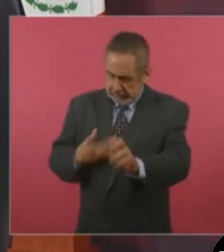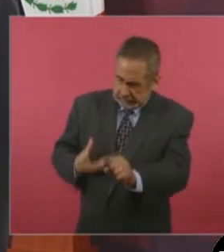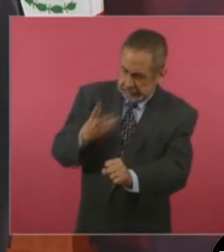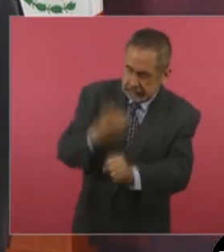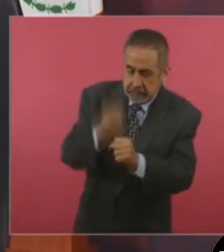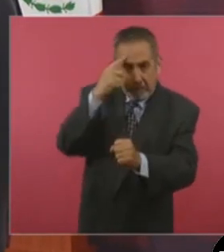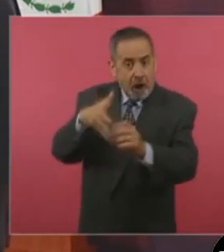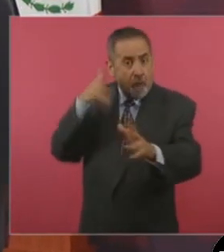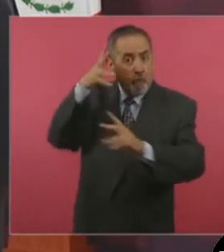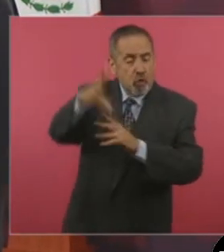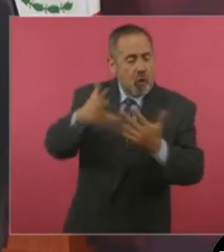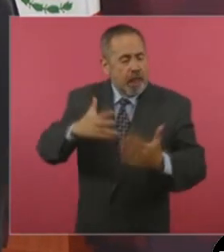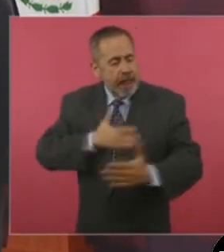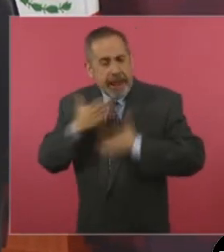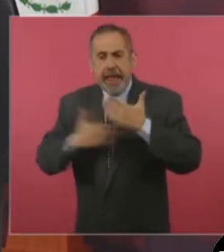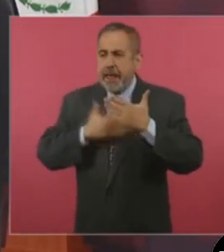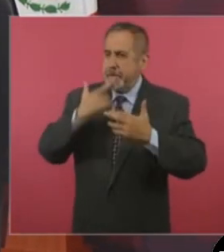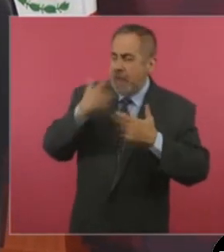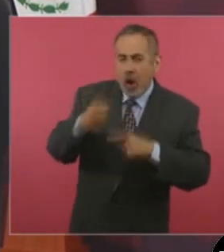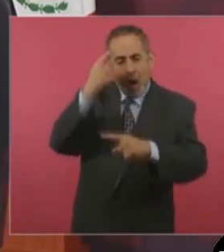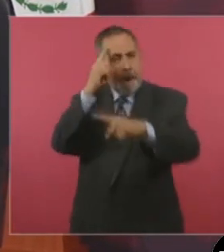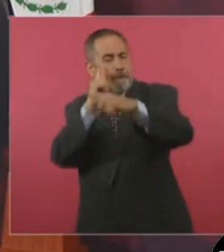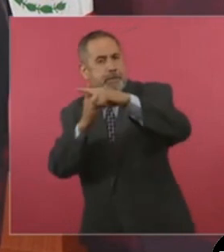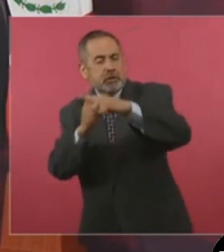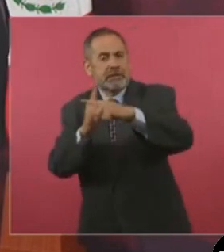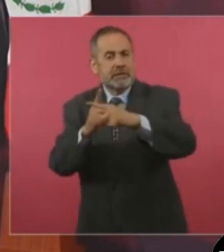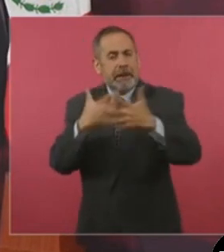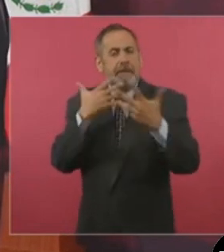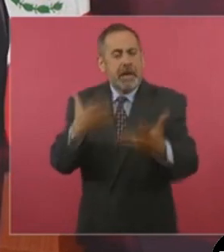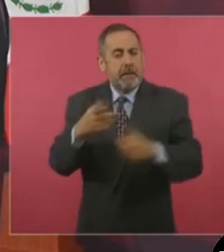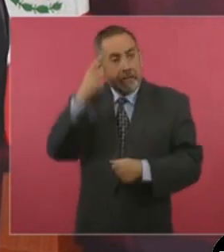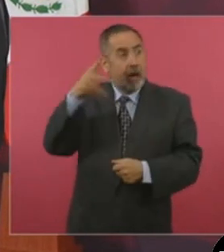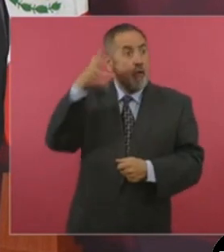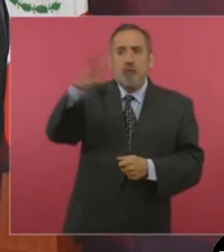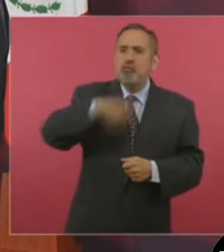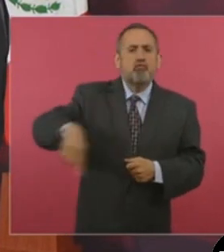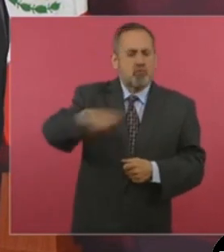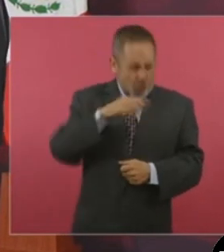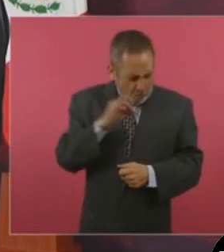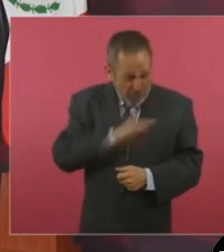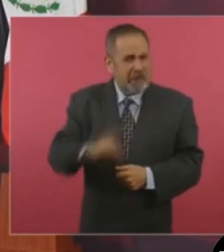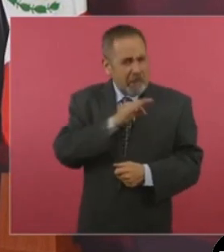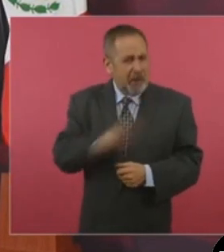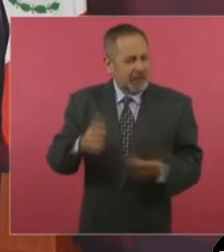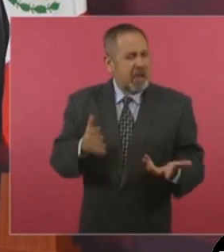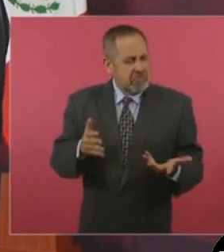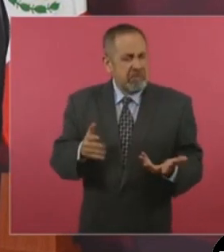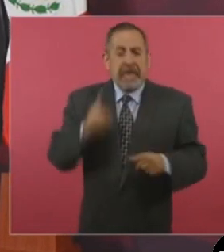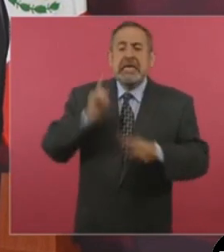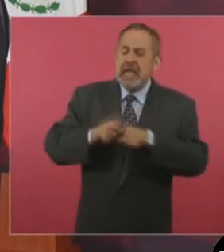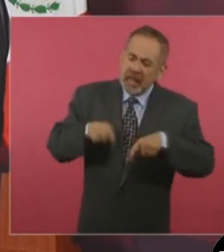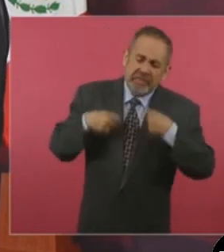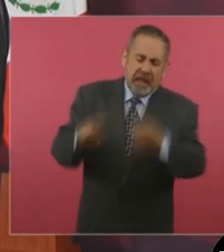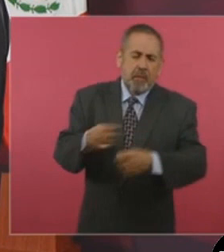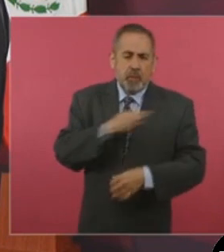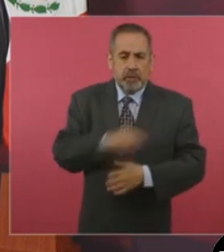futuro alegre, un futuro optimista, un futuro real que este país puede tener, debe tener y alguien se lo tiene